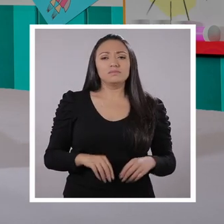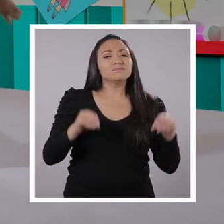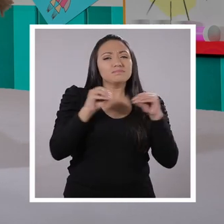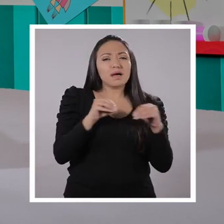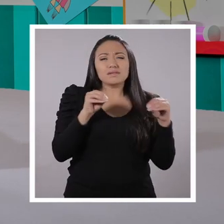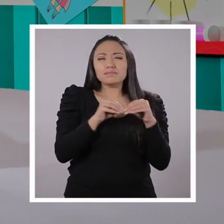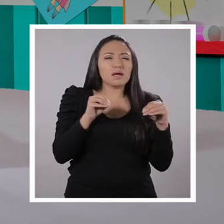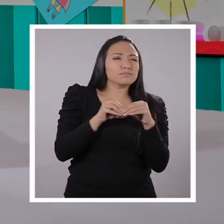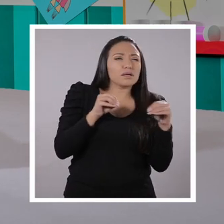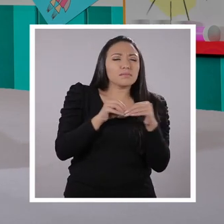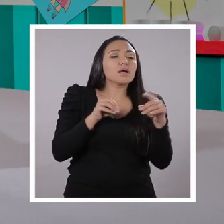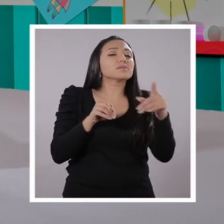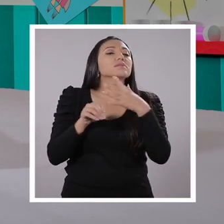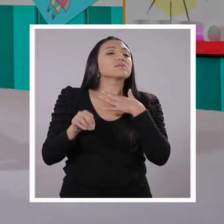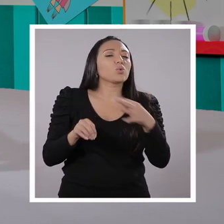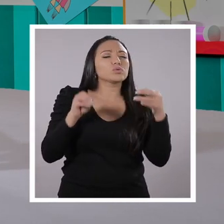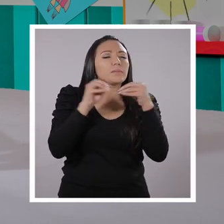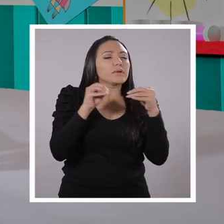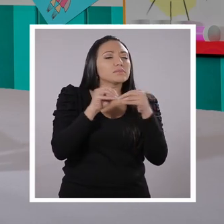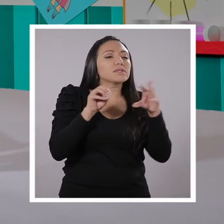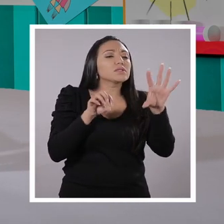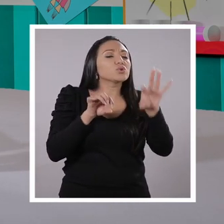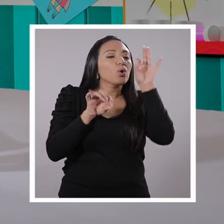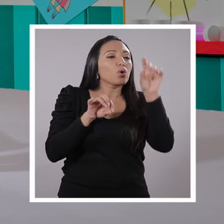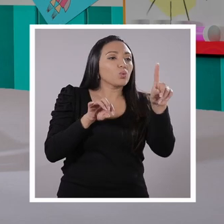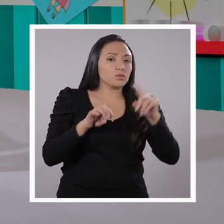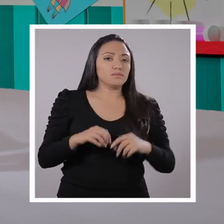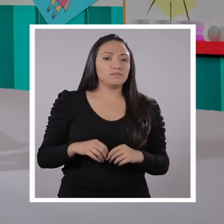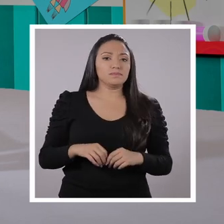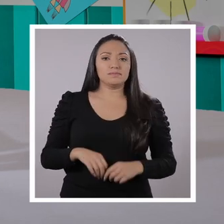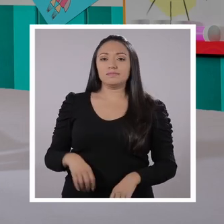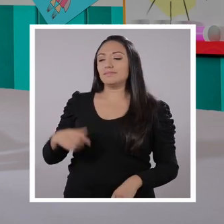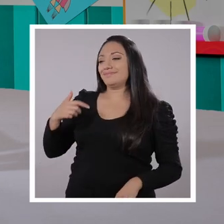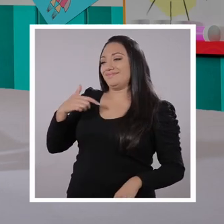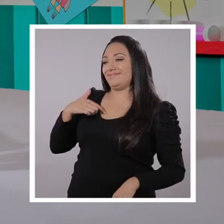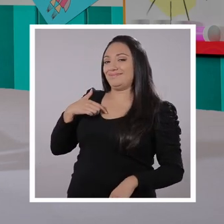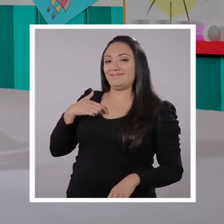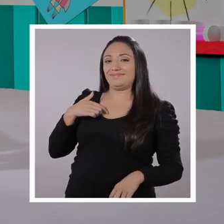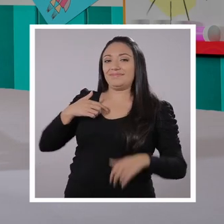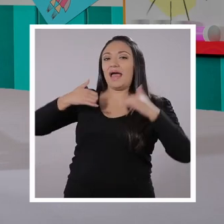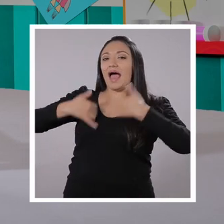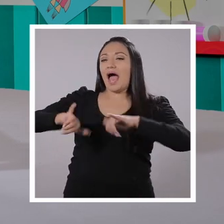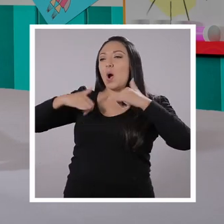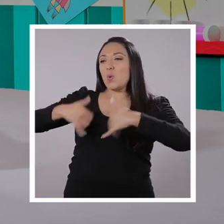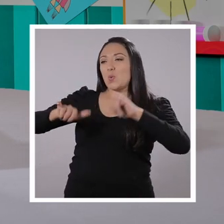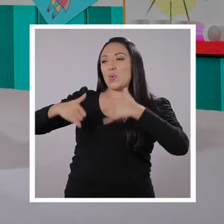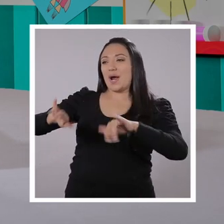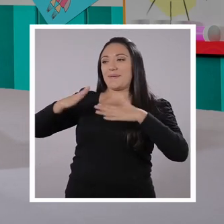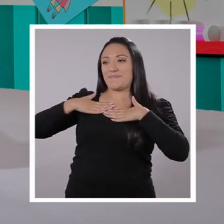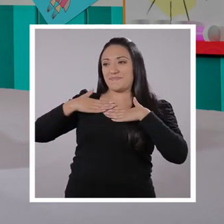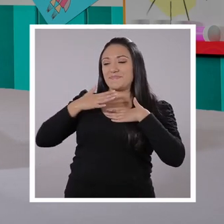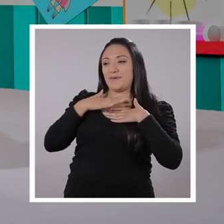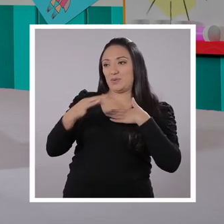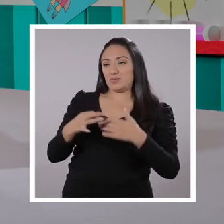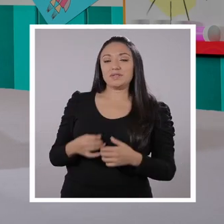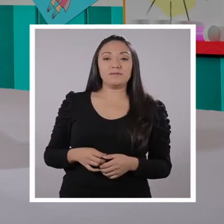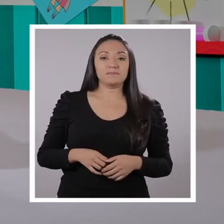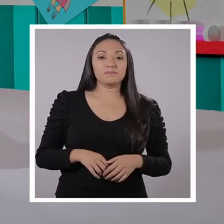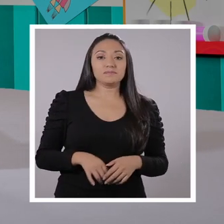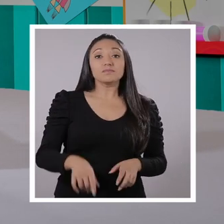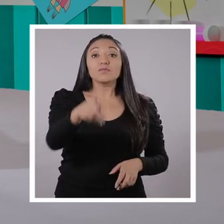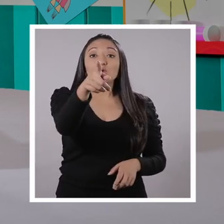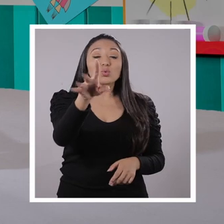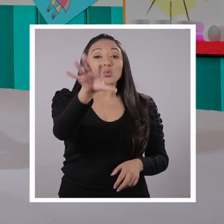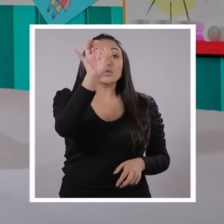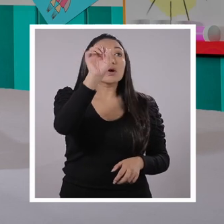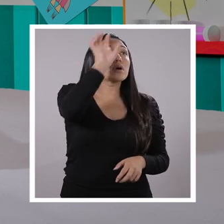parece así atractivo o te llamó mucho la atención? Un poco por mi personalidad. El derecho a jugar. Muy bien. Ustedes escojan